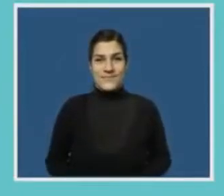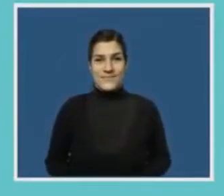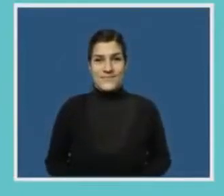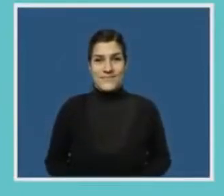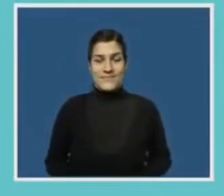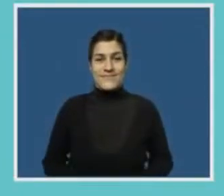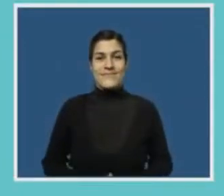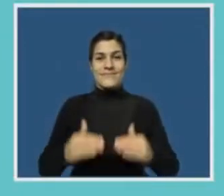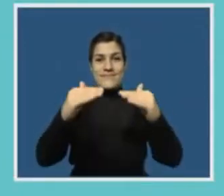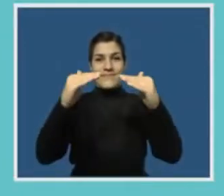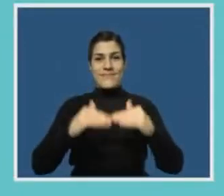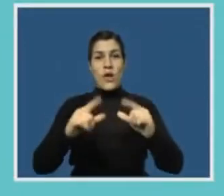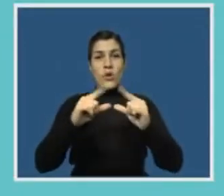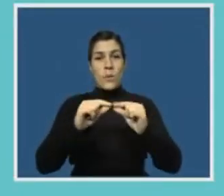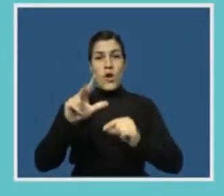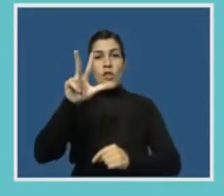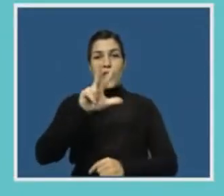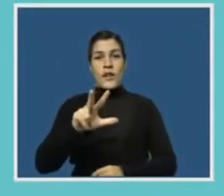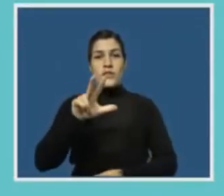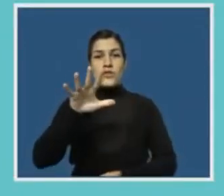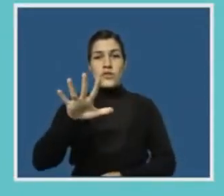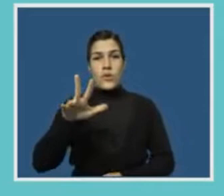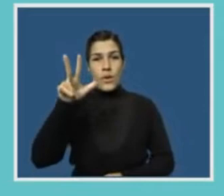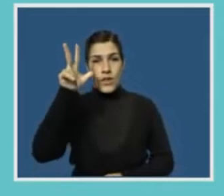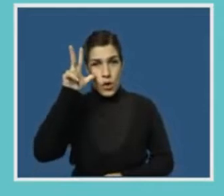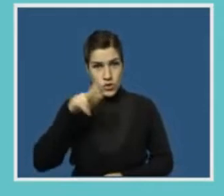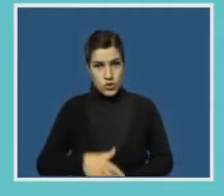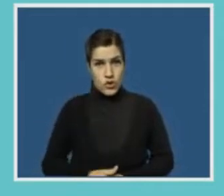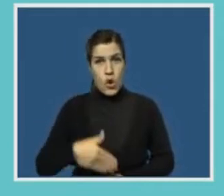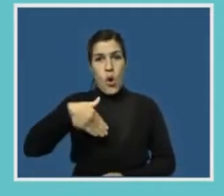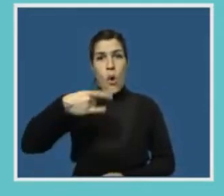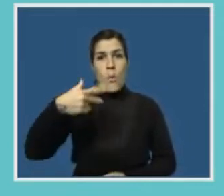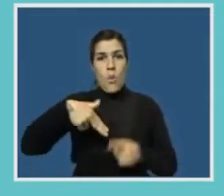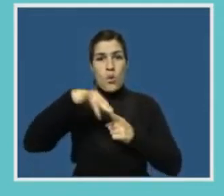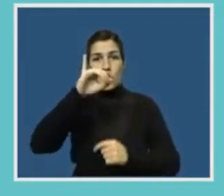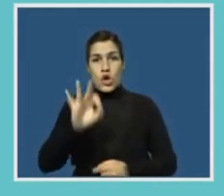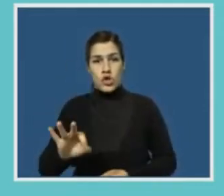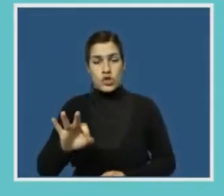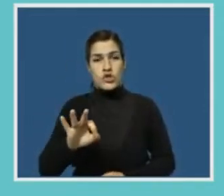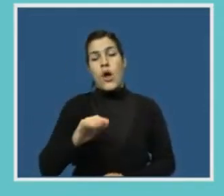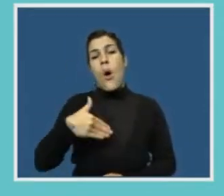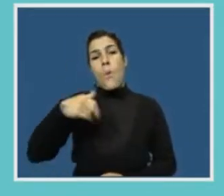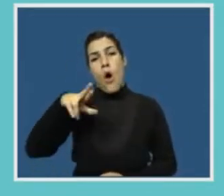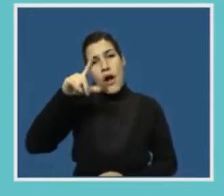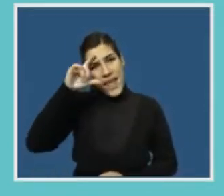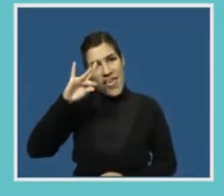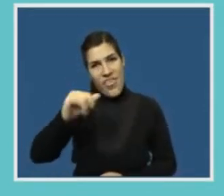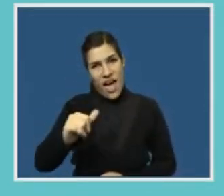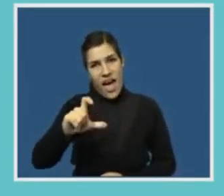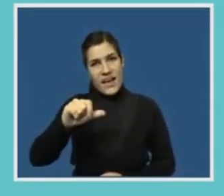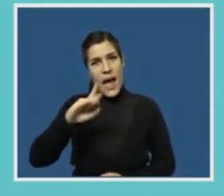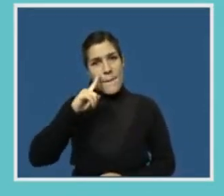Número de orden 358, Muñoz Moreda Camila, se